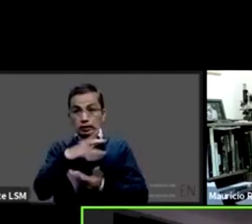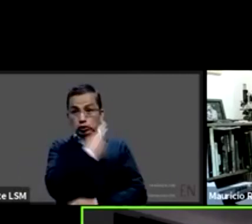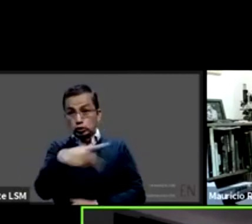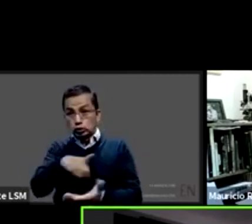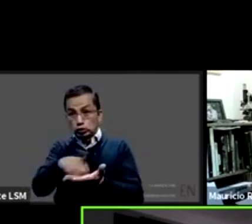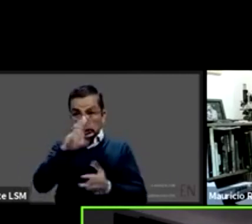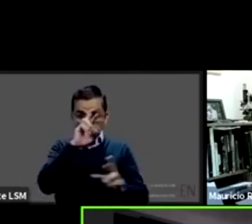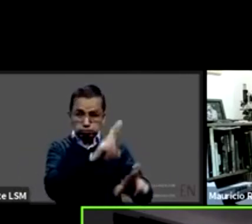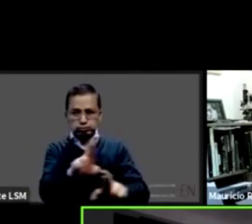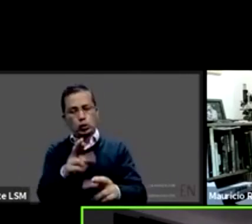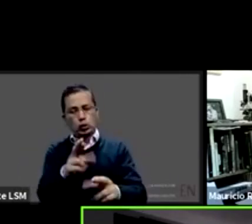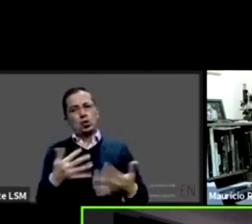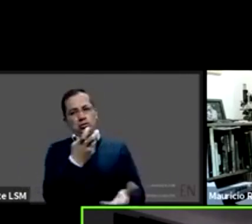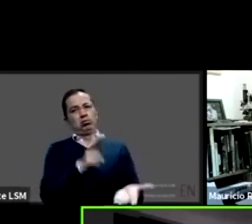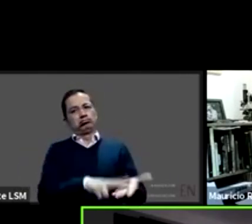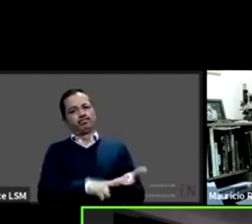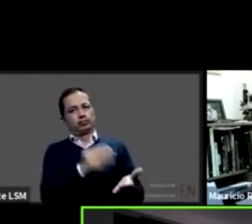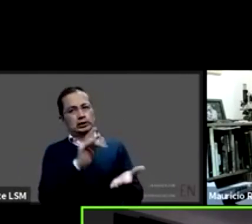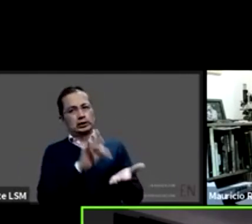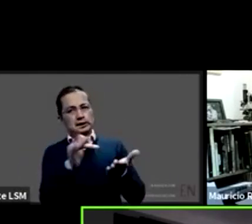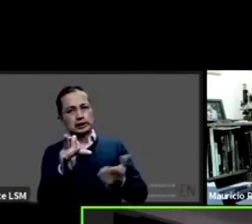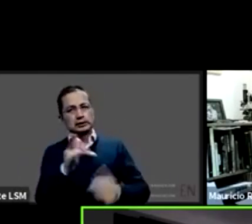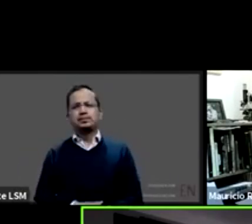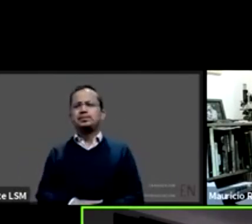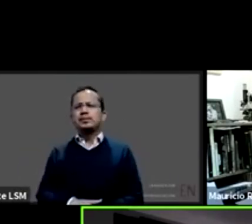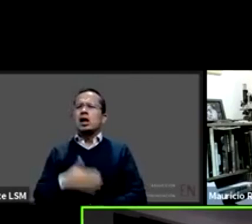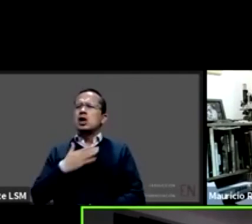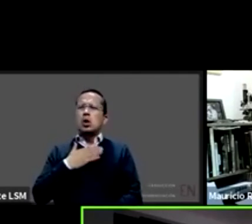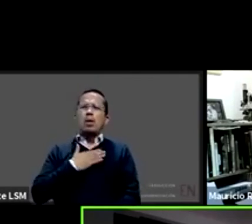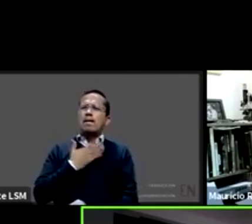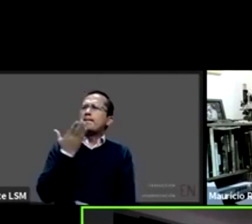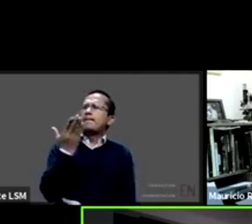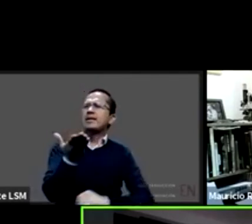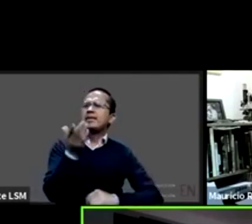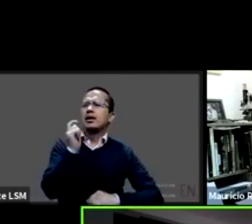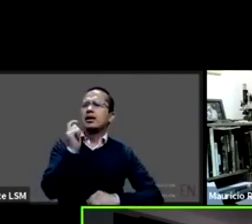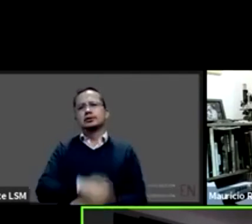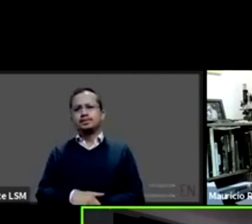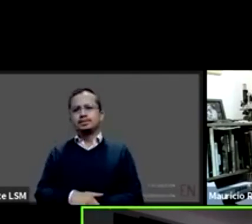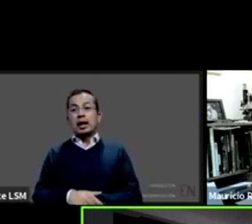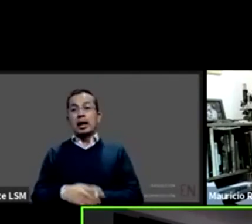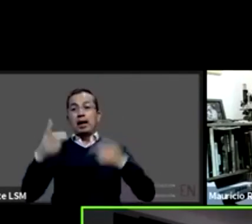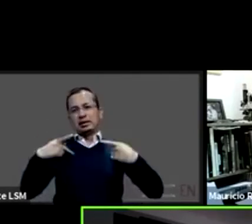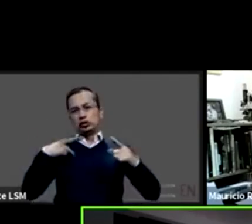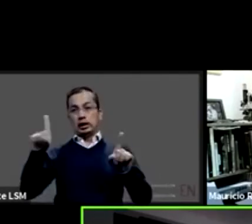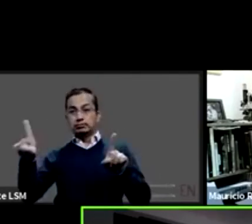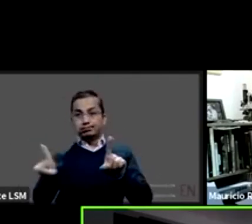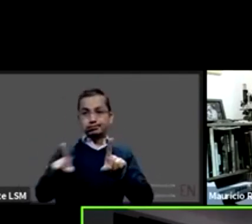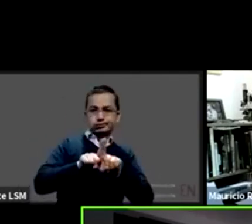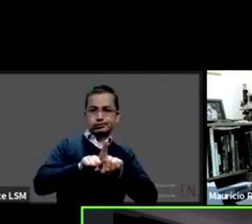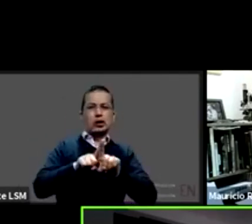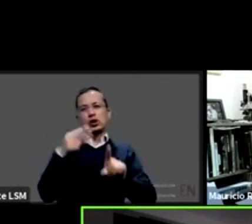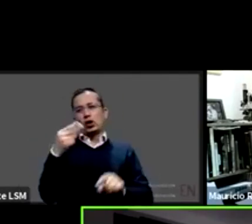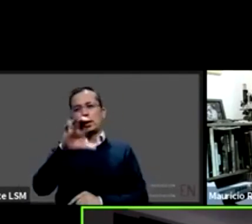antagló sería que la figura de coaxiliar se garantizará en un derecho en la ley general de salud que se contemplara la figura de coaxiliar